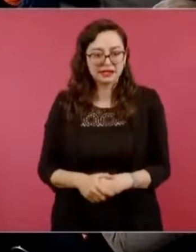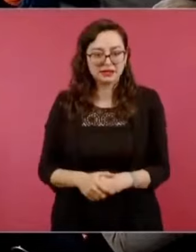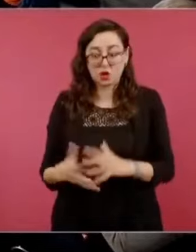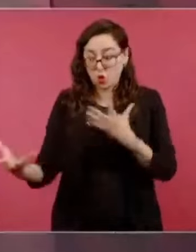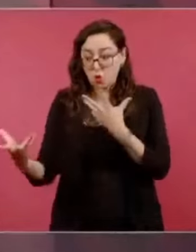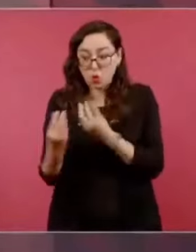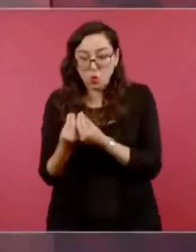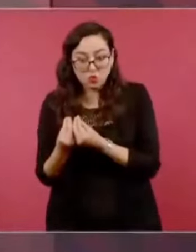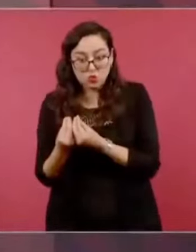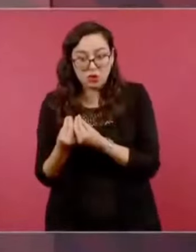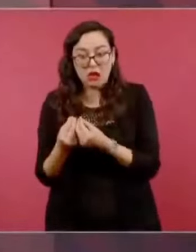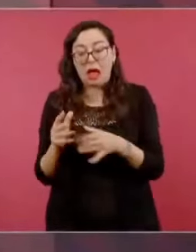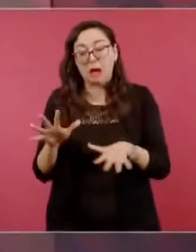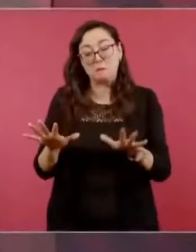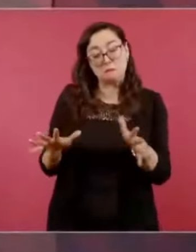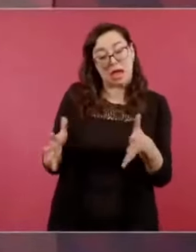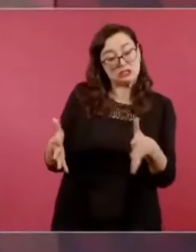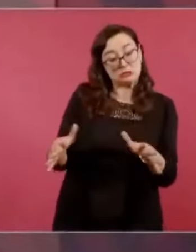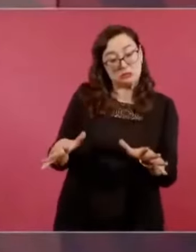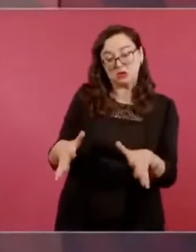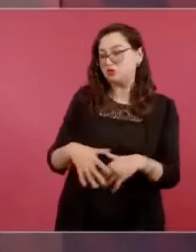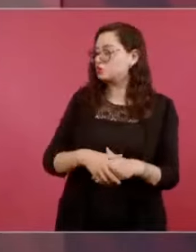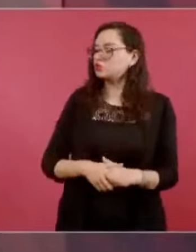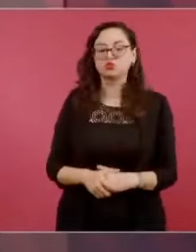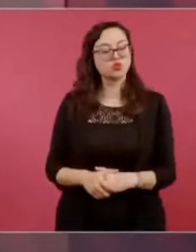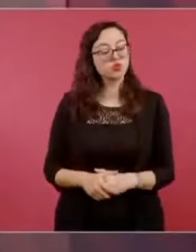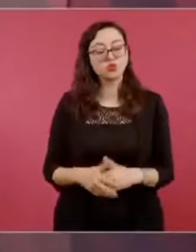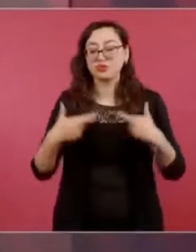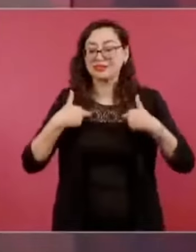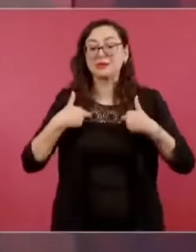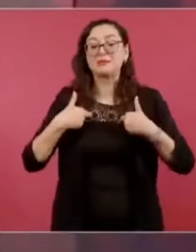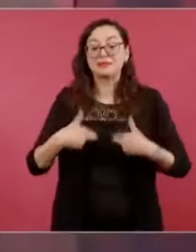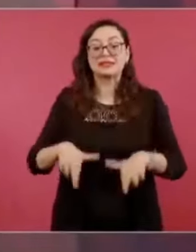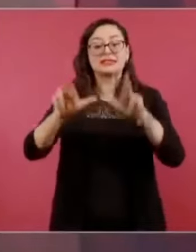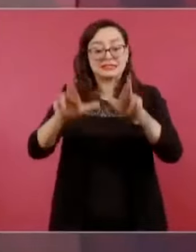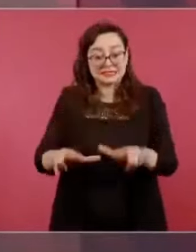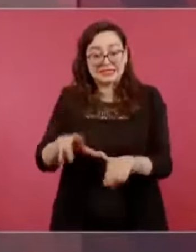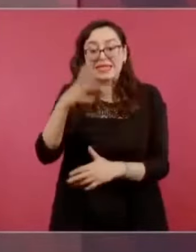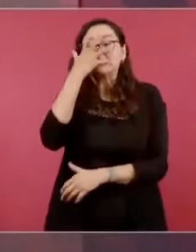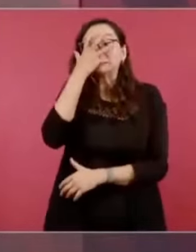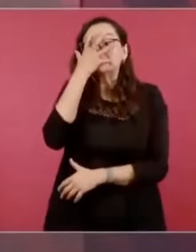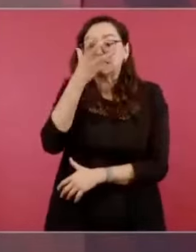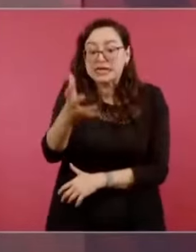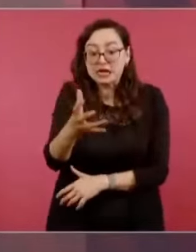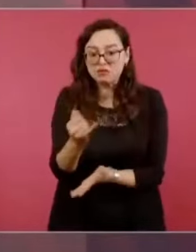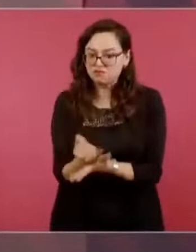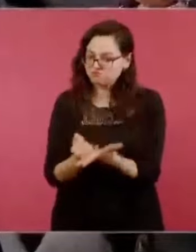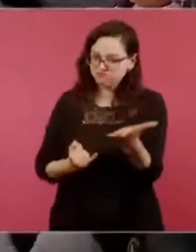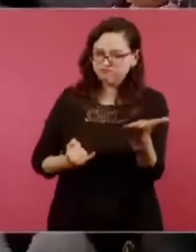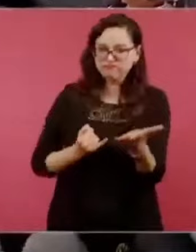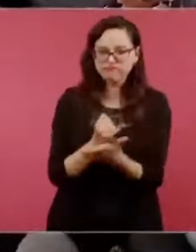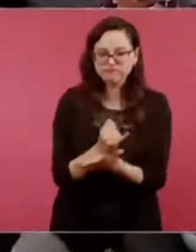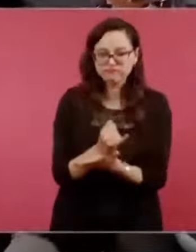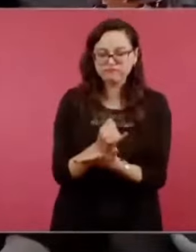se requiere de definiciones.